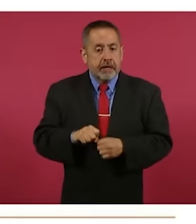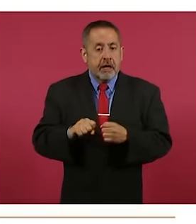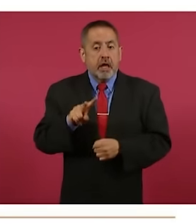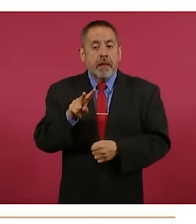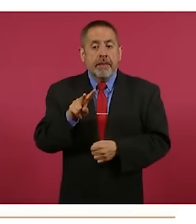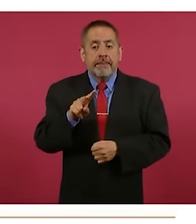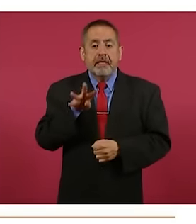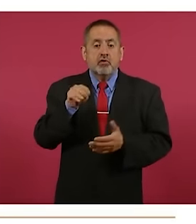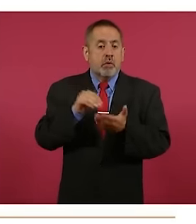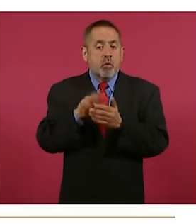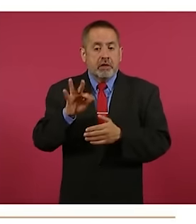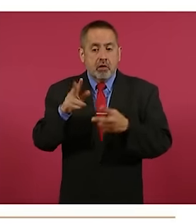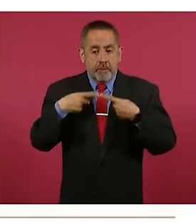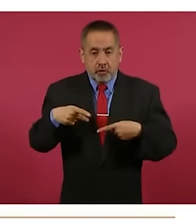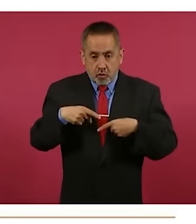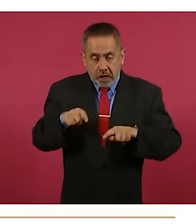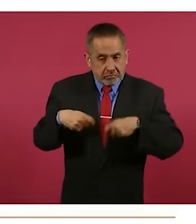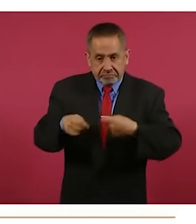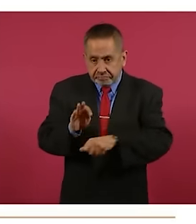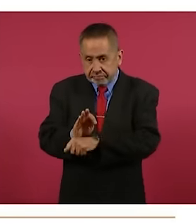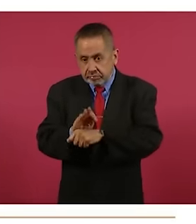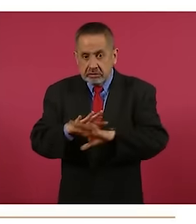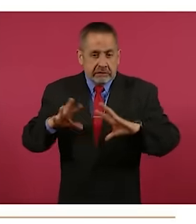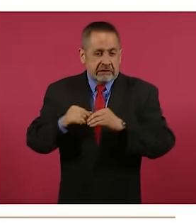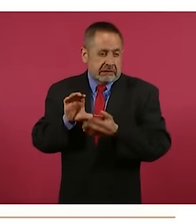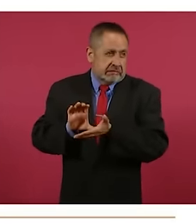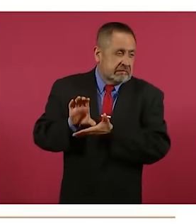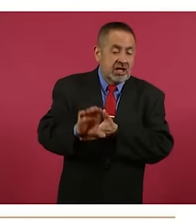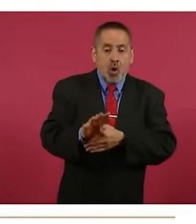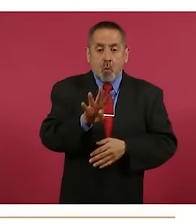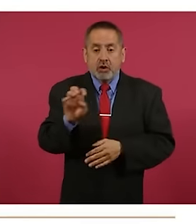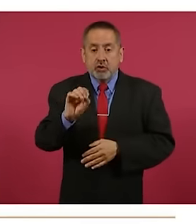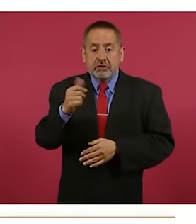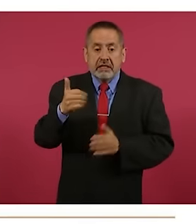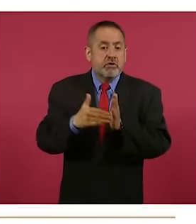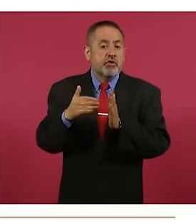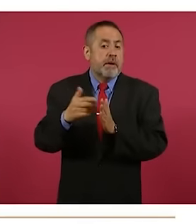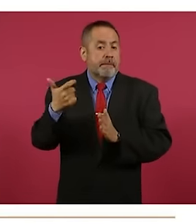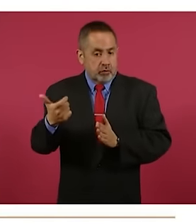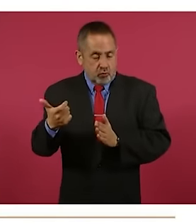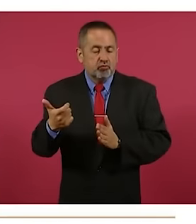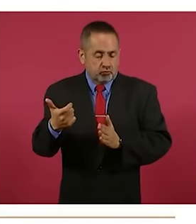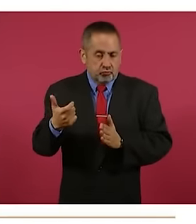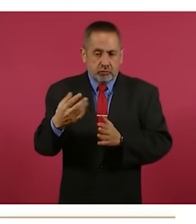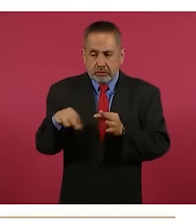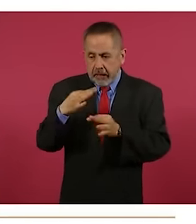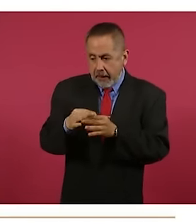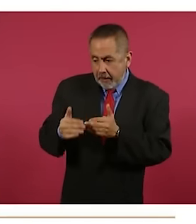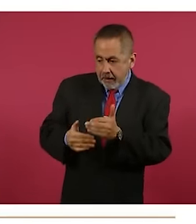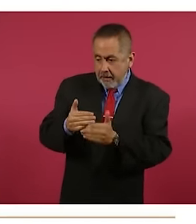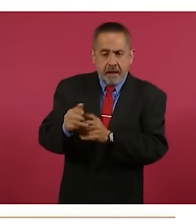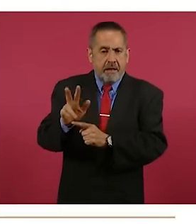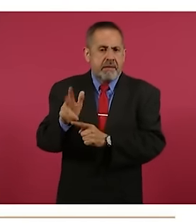habitantes, una inversión de 406 millones de pesos. Tenemos también un avance importante. Ya está